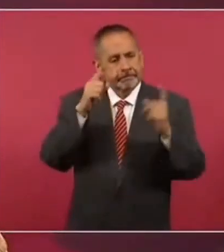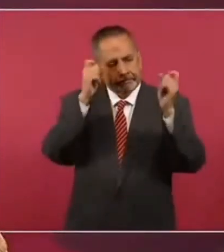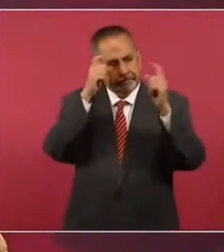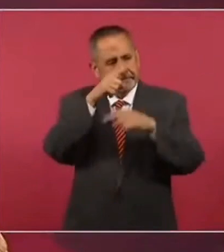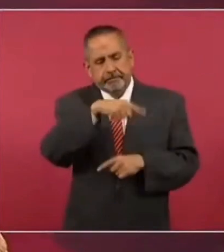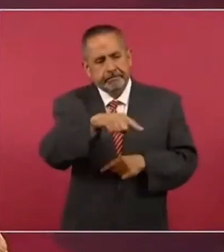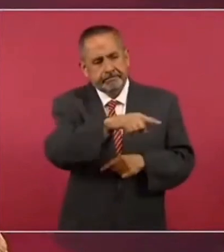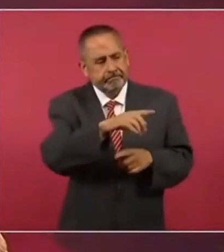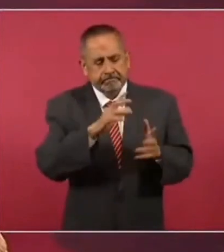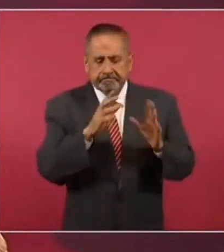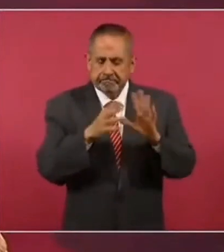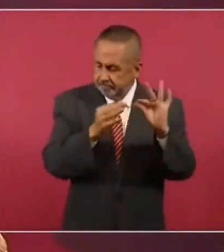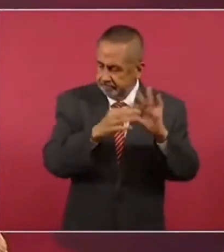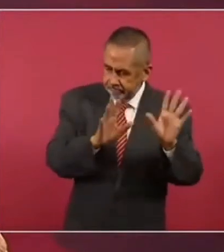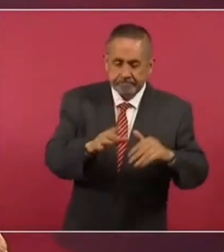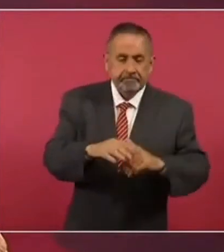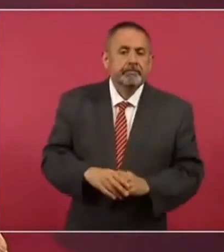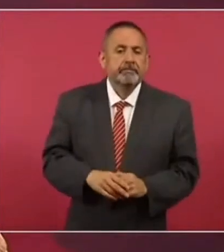ciertas cosas.